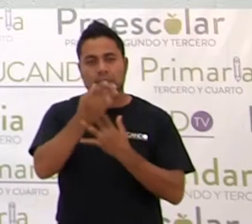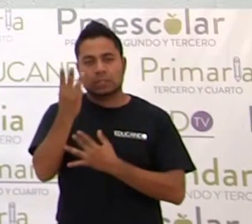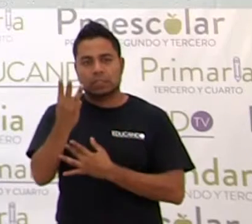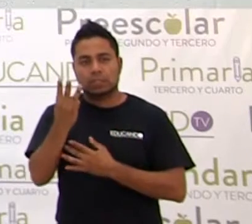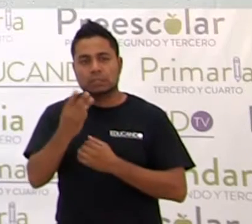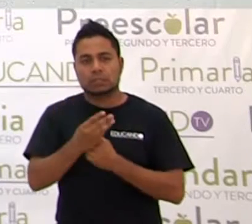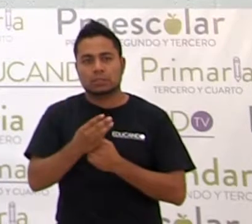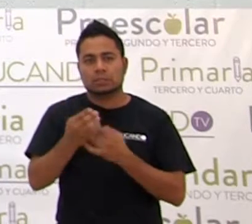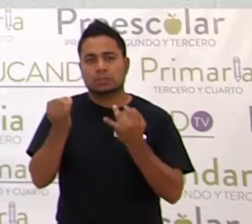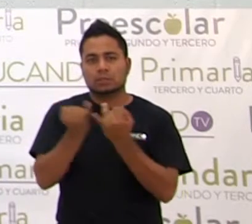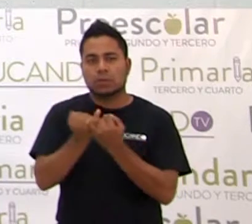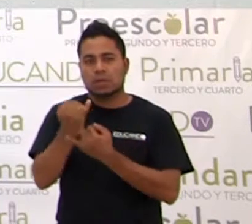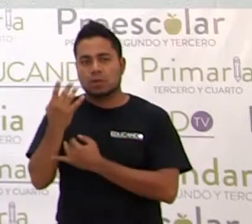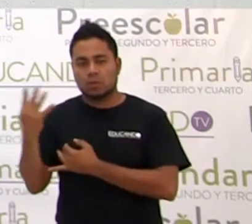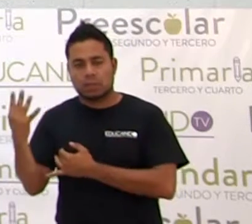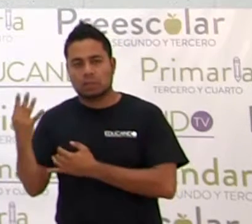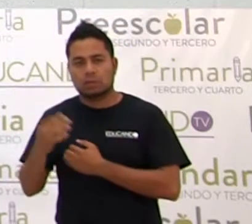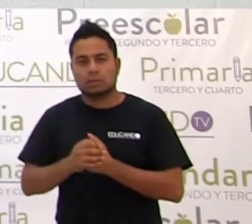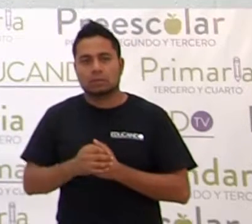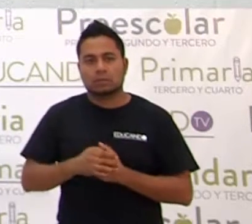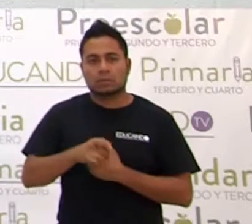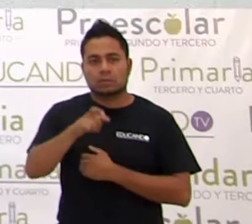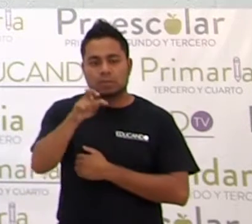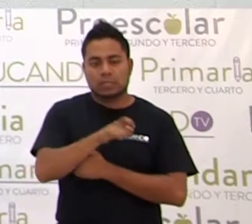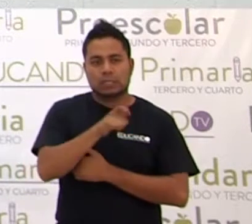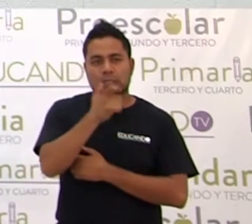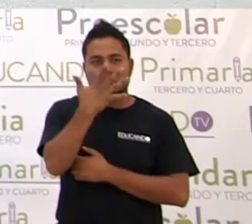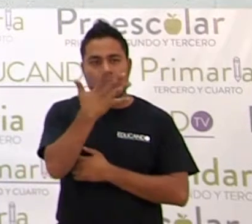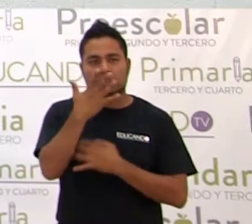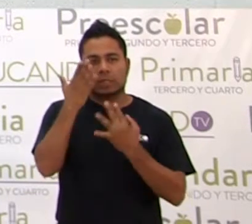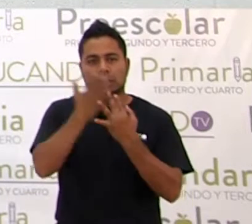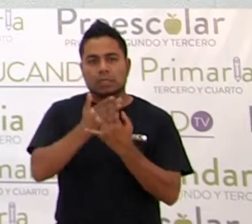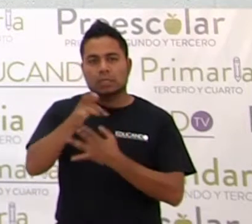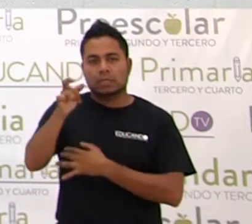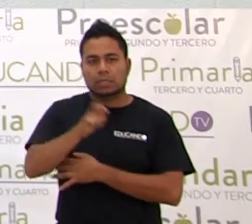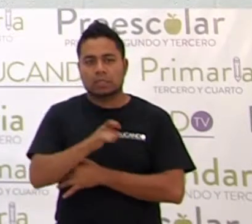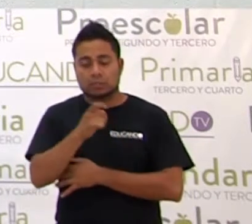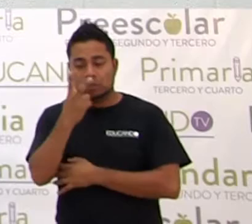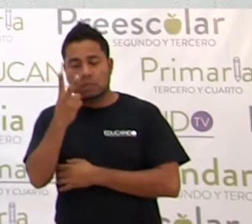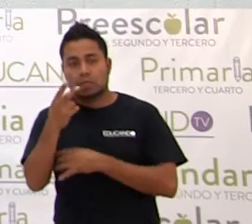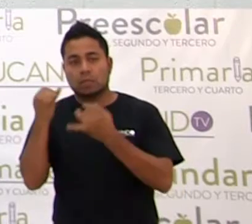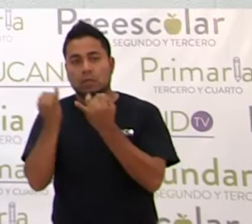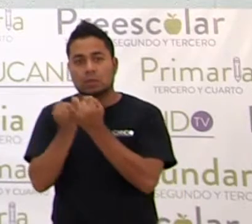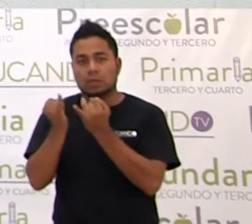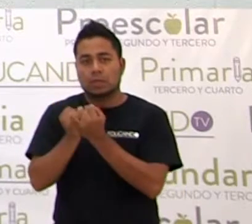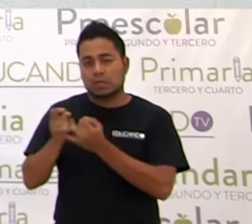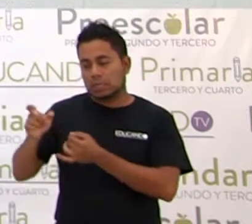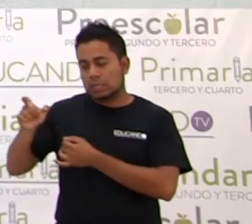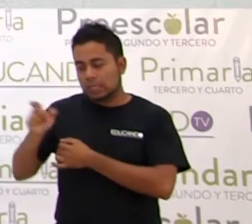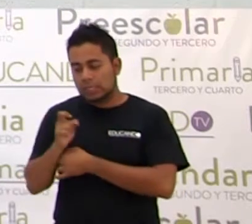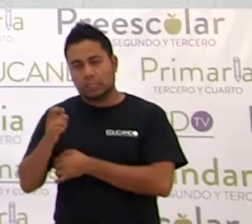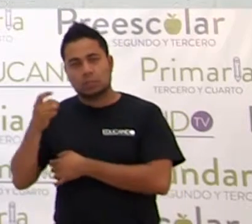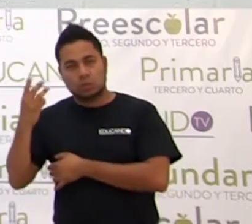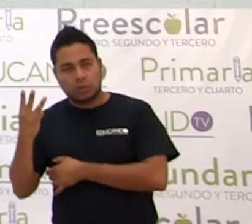4. X quinta entre x cuadrada, x cúbica.